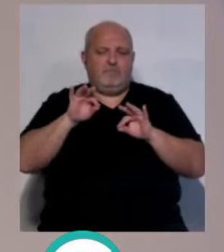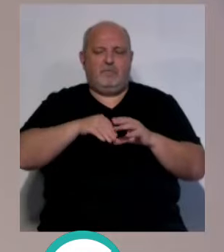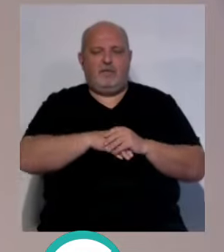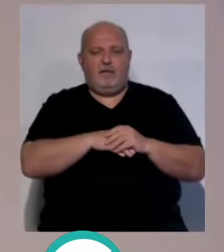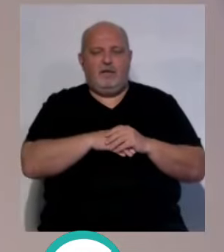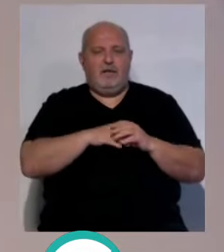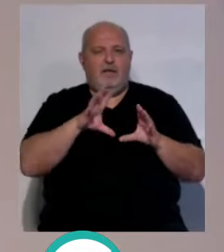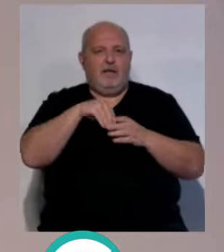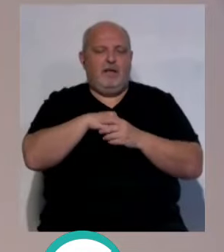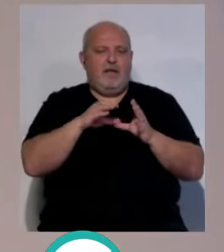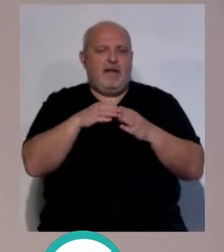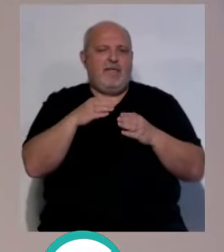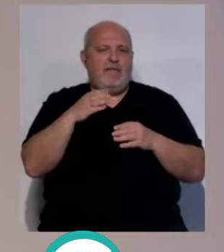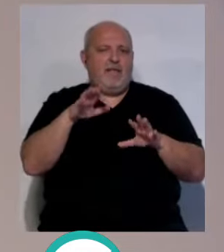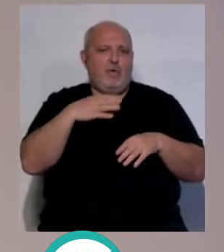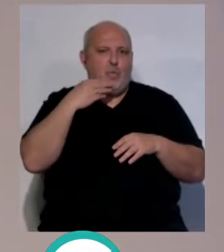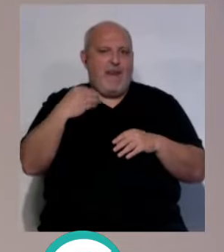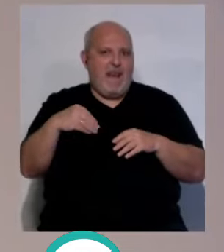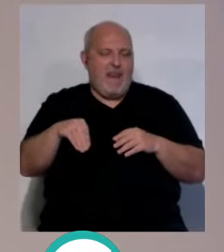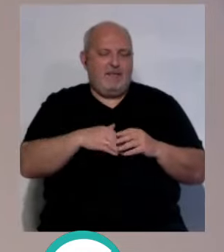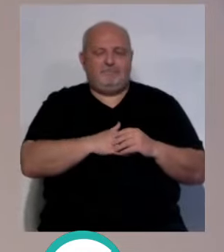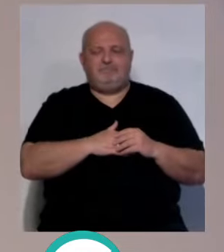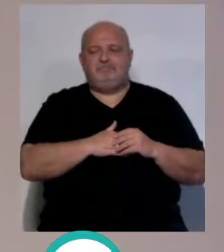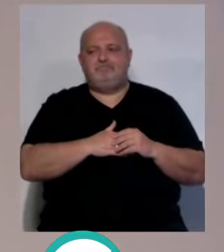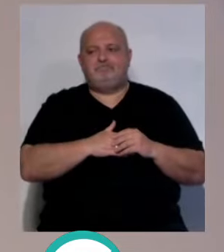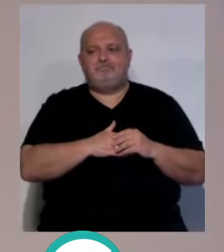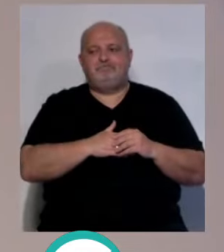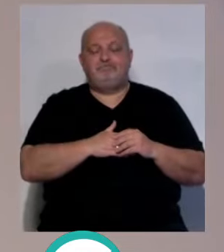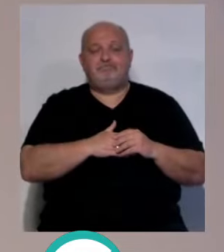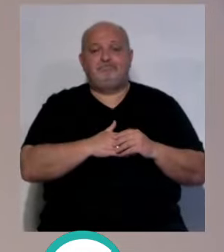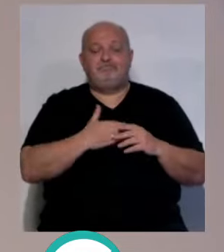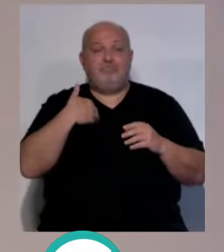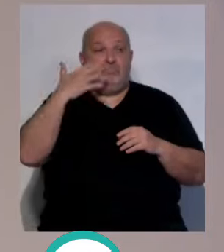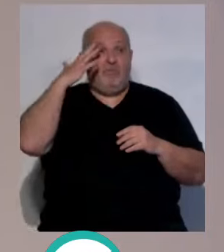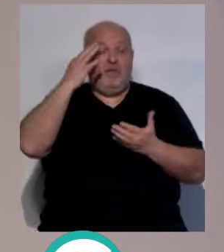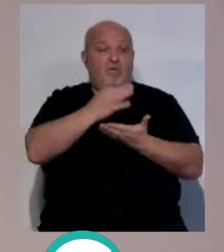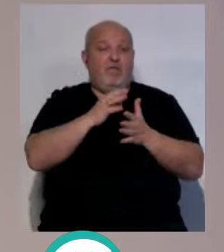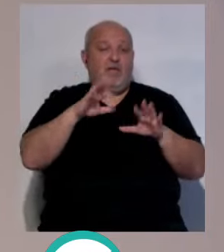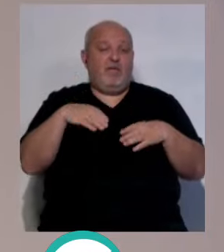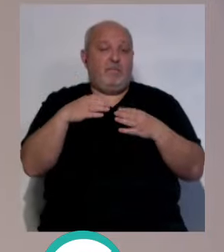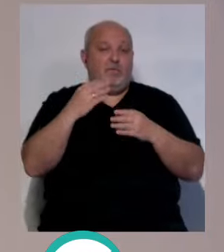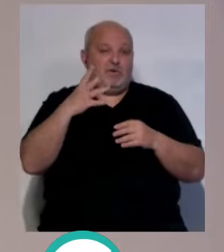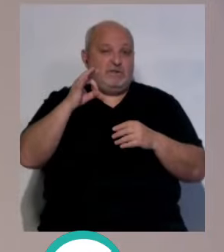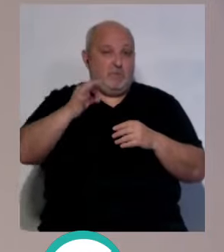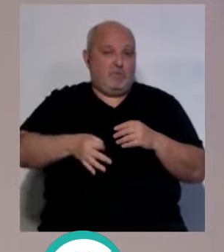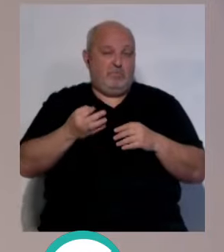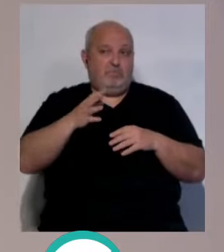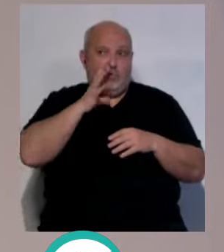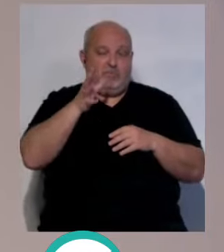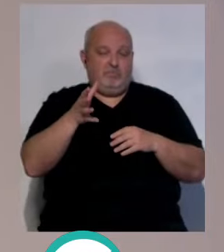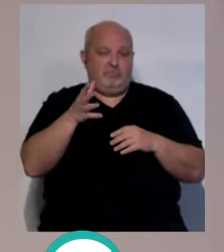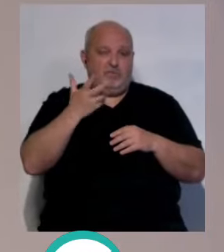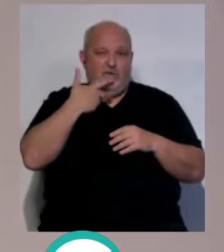con nosotros en el Cádiz Juvenil, en el Cádiz Bellezo. Y, hombre, yo me imagino que el ciudad de Cádiz tiene que tener un buen equipo, porque estando, no porque nada,